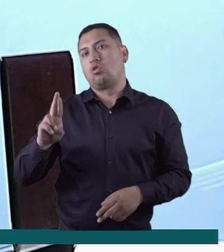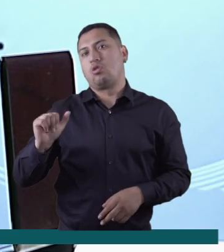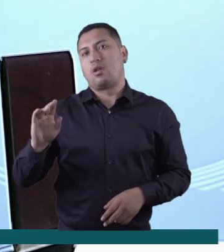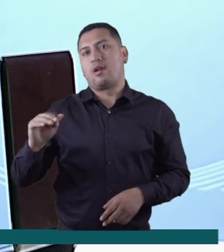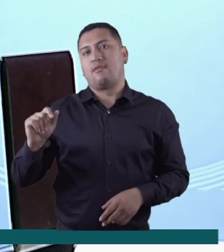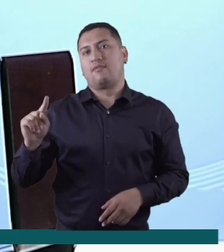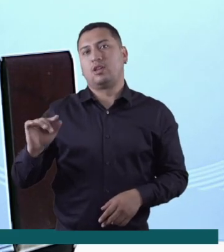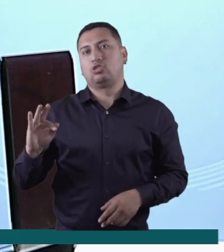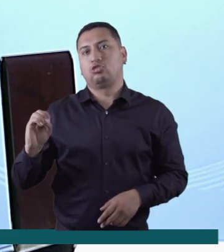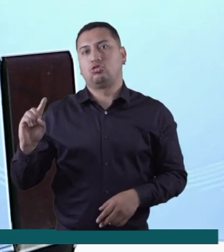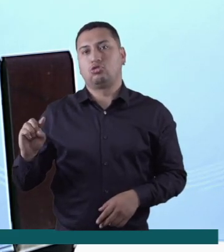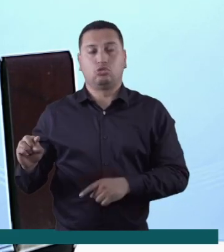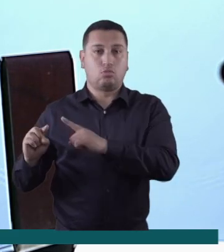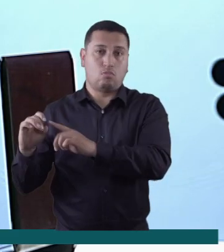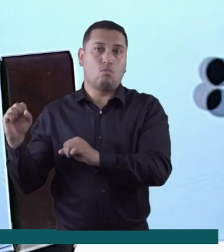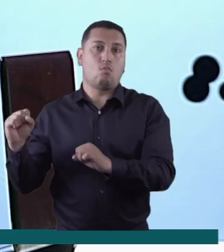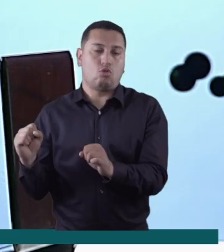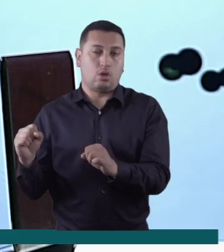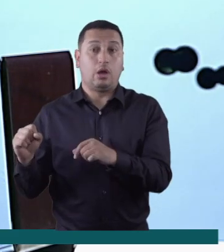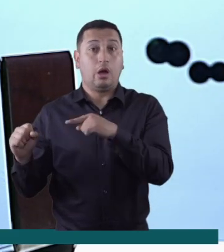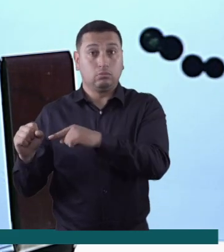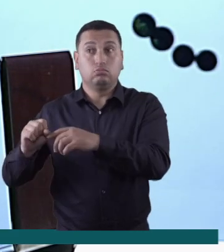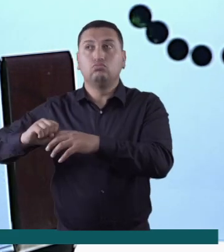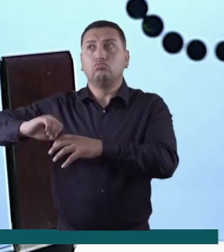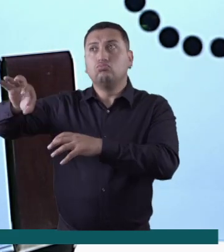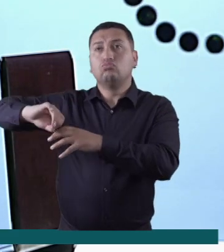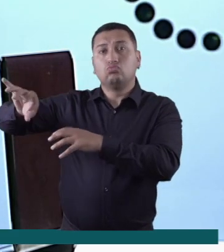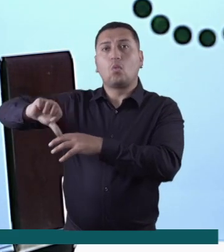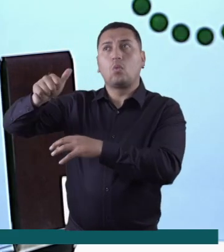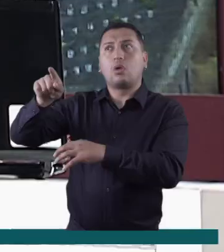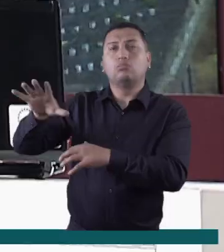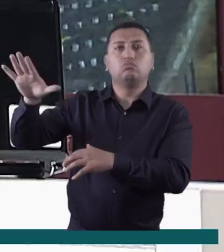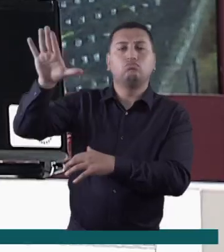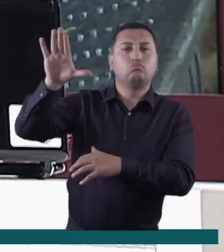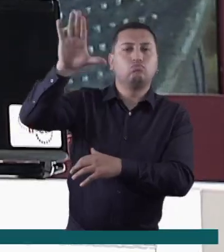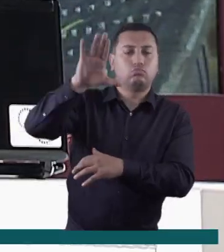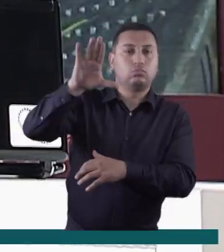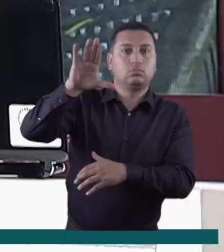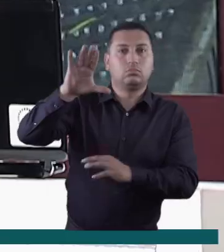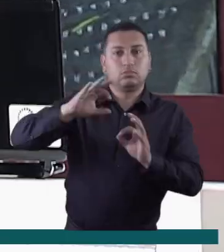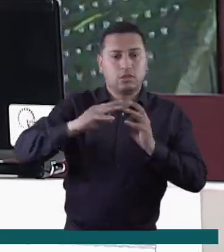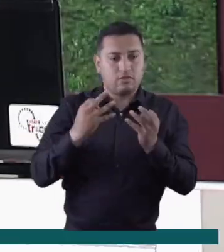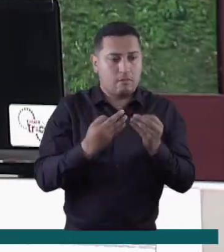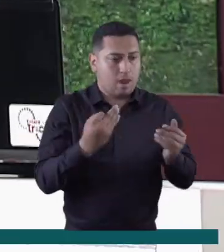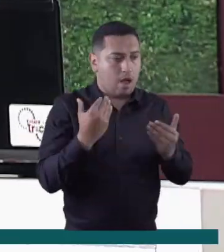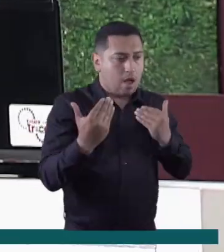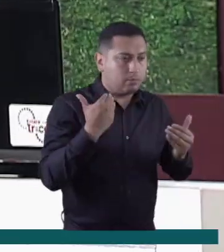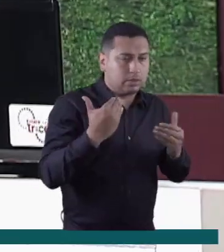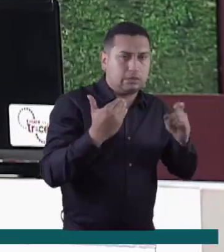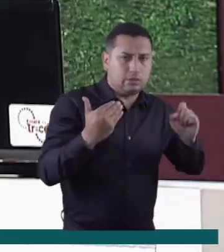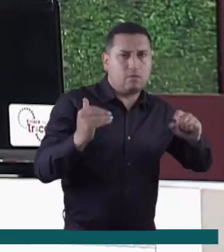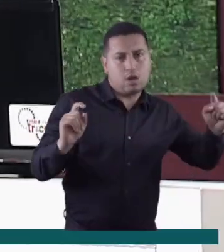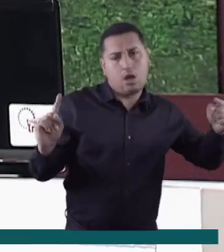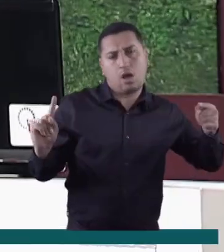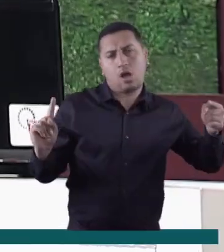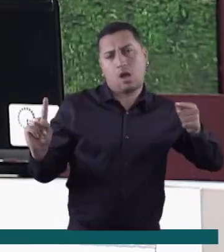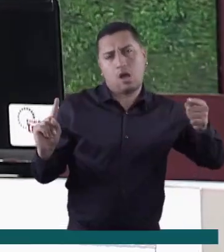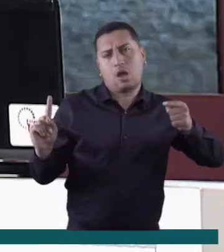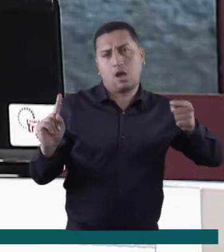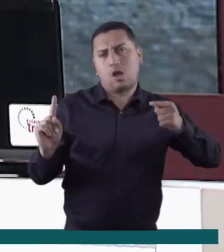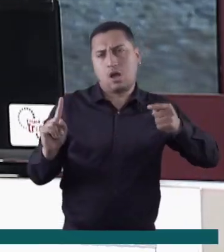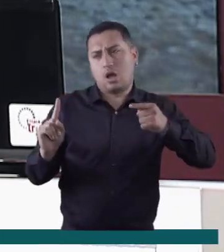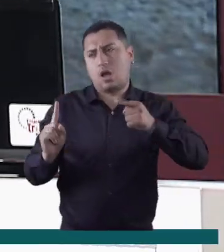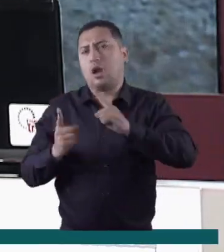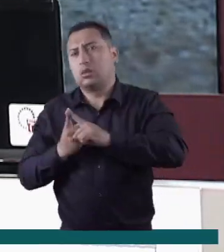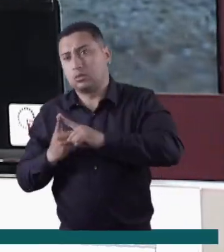de estos alimentos son distribuidos desde este lugar hacia otras regiones. Las familias campesinas deben hacer un largo recorrido para que